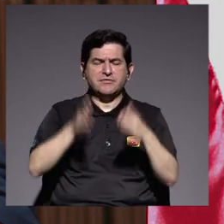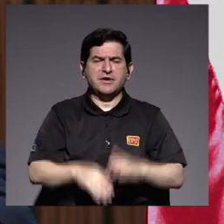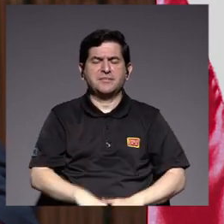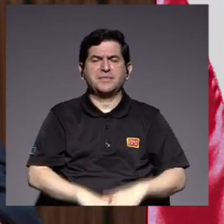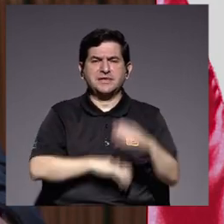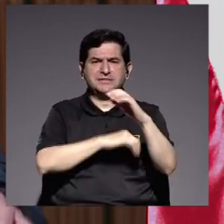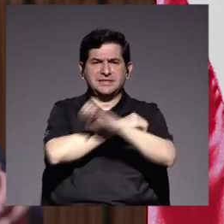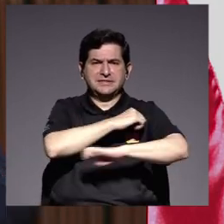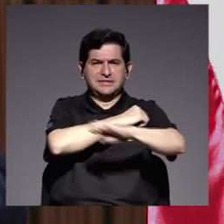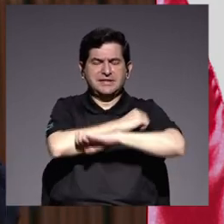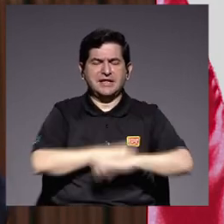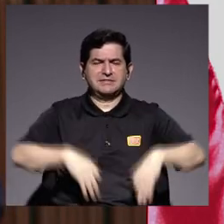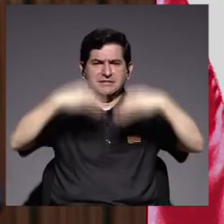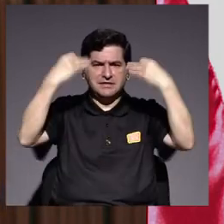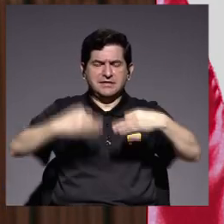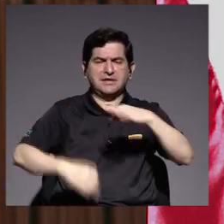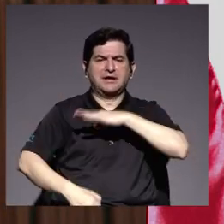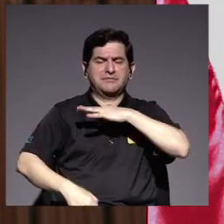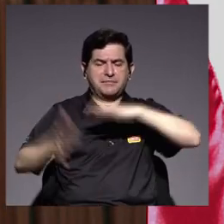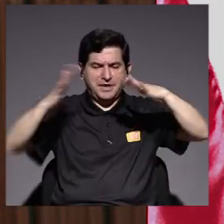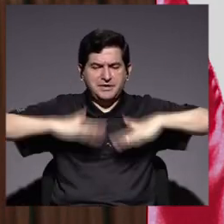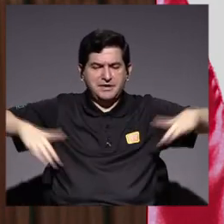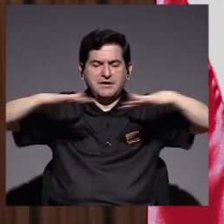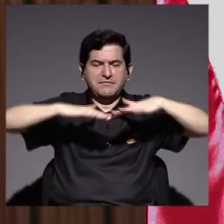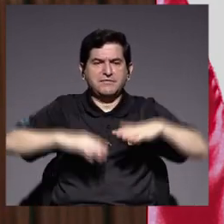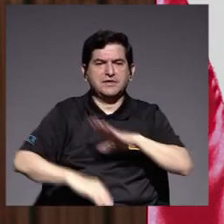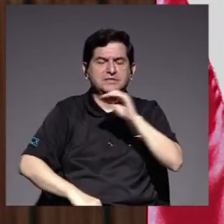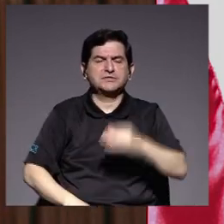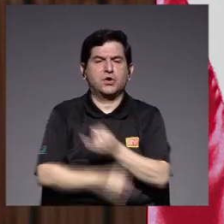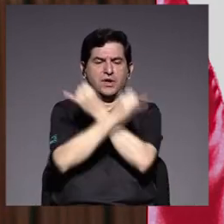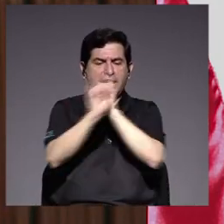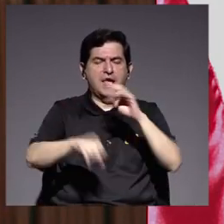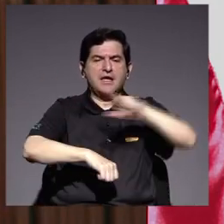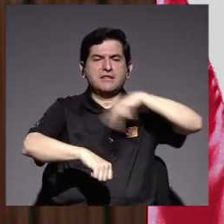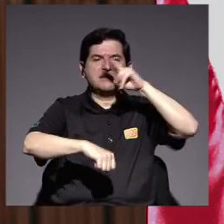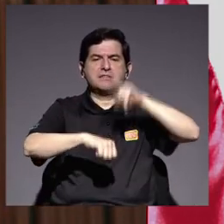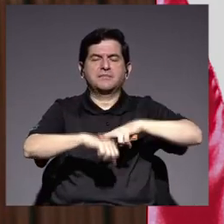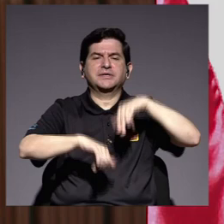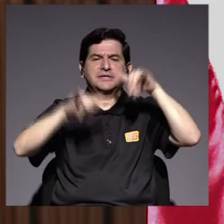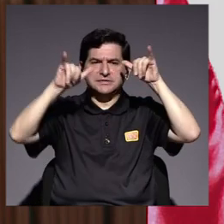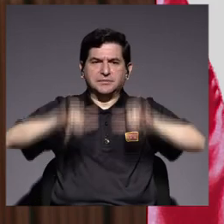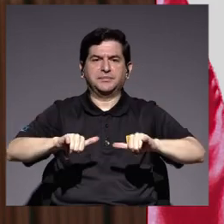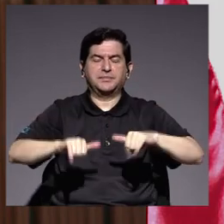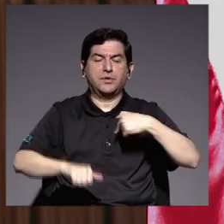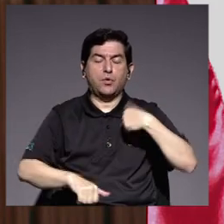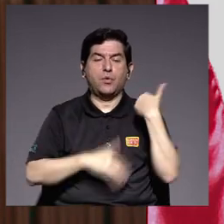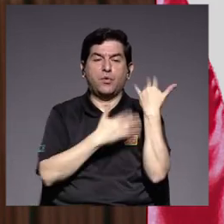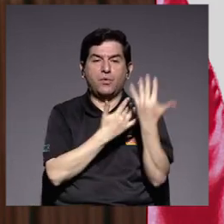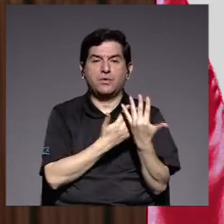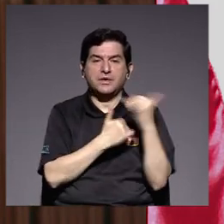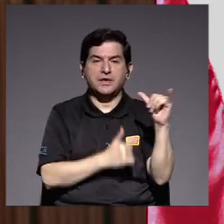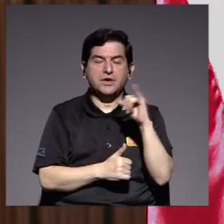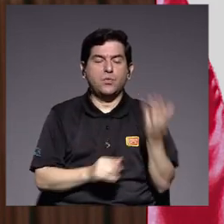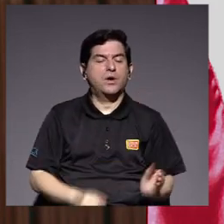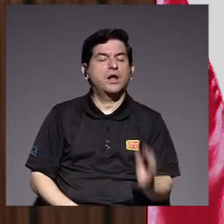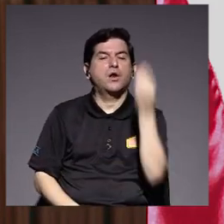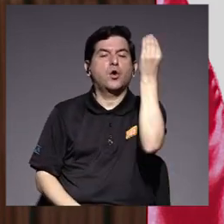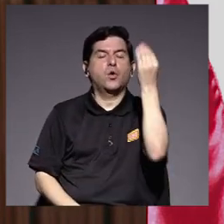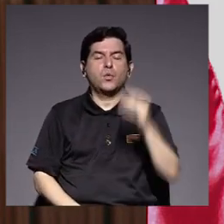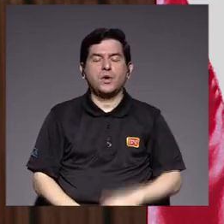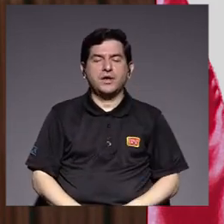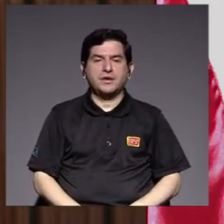Estado tomaran decisiones a favor del ambiente y la soberanía nacional hoy esperamos que esta misma juventud sea